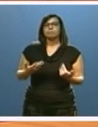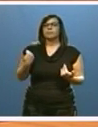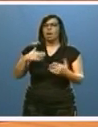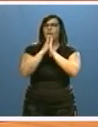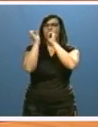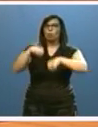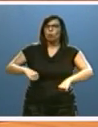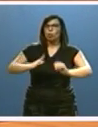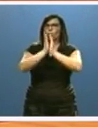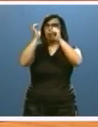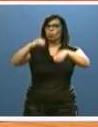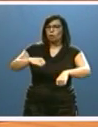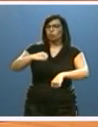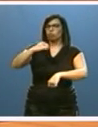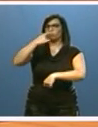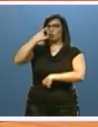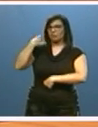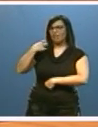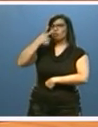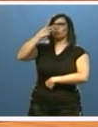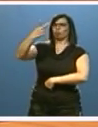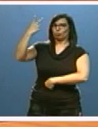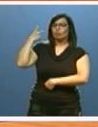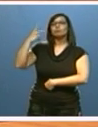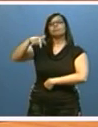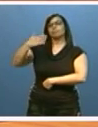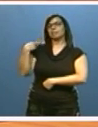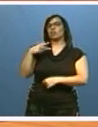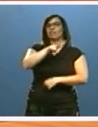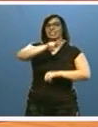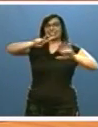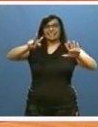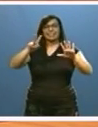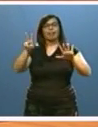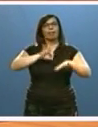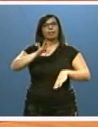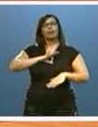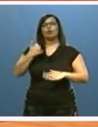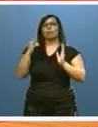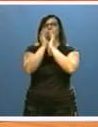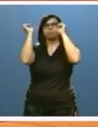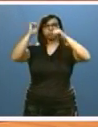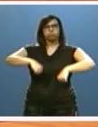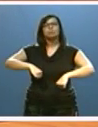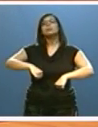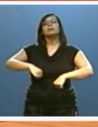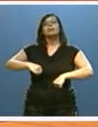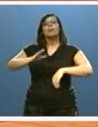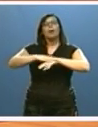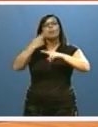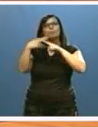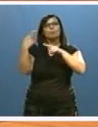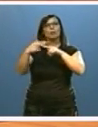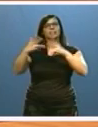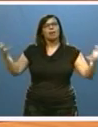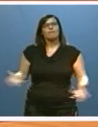alcanzados en 2013 y en marzo de 2015, el pasado 27 de enero suscribíamos el Acuerdo para el Desarrollo de la Política de Fomento del